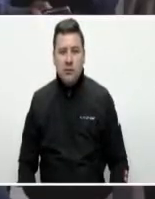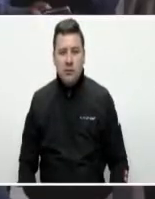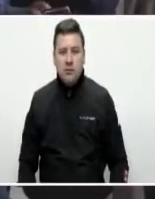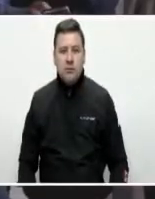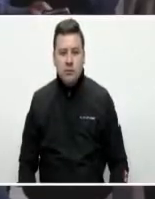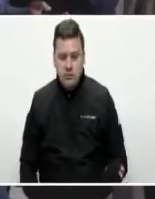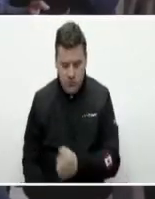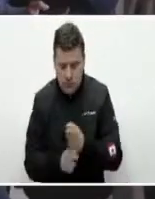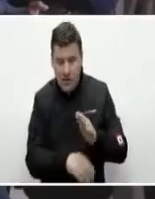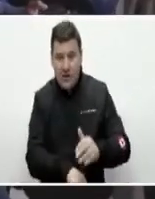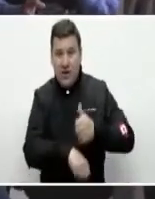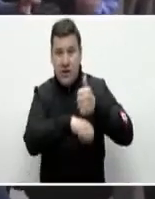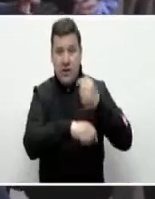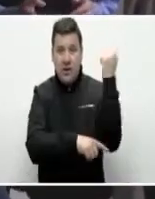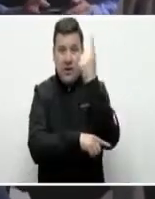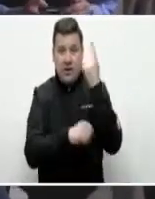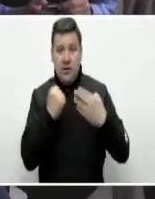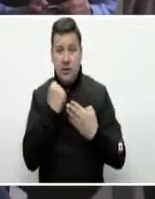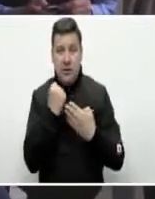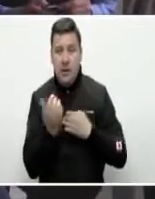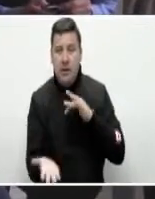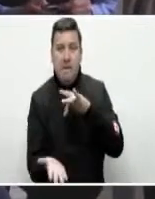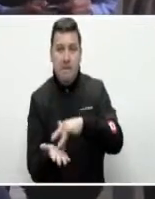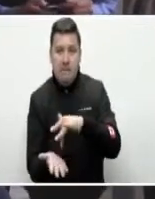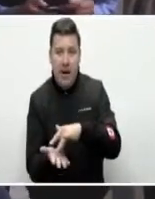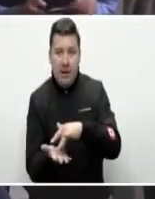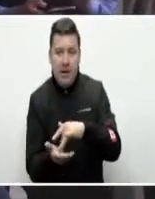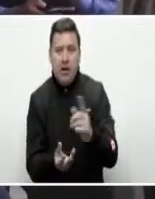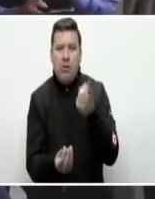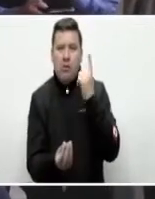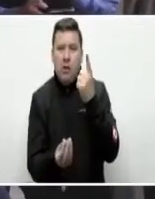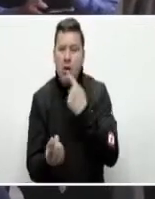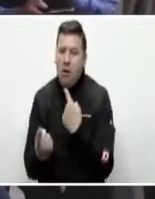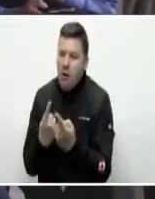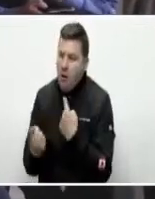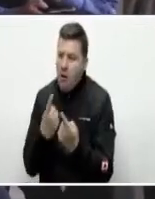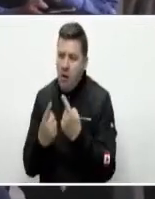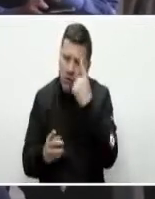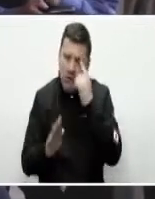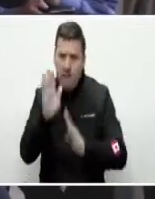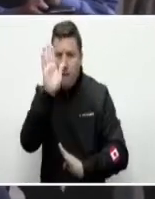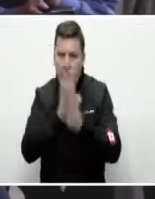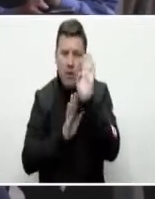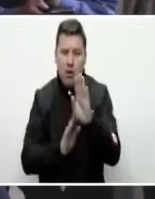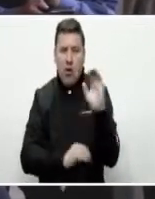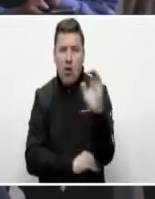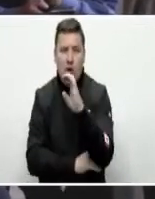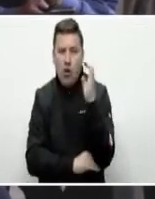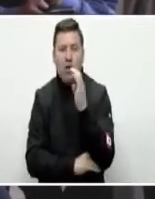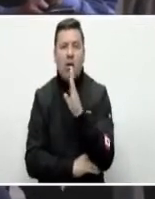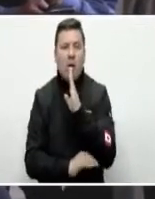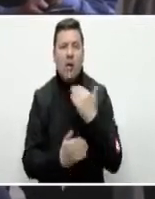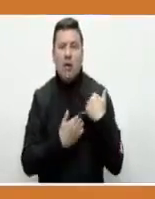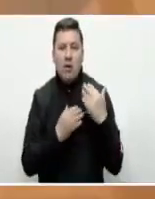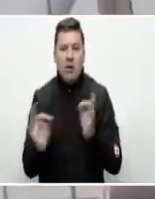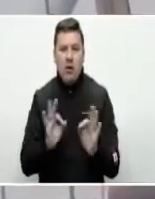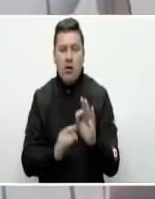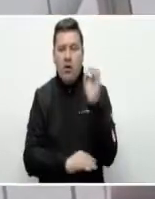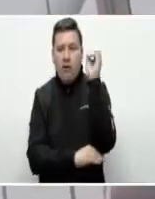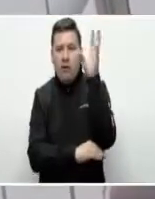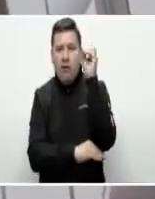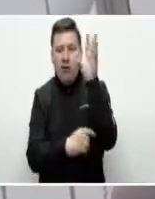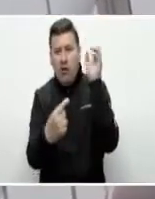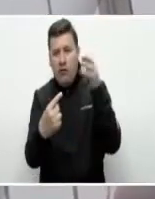El director general del SENA participó en el panel La Política Pública para el Emprendimiento en Colombia, organizado por Foro Semana.